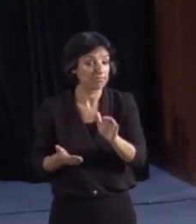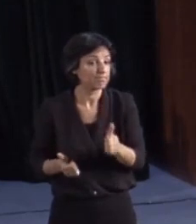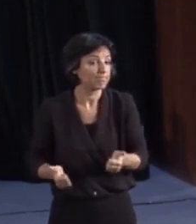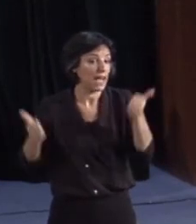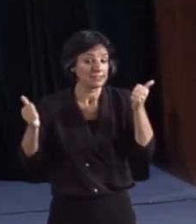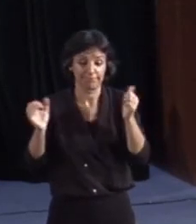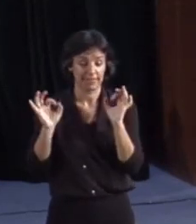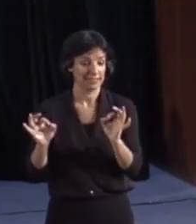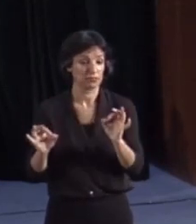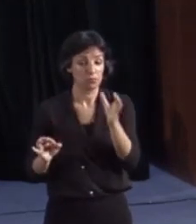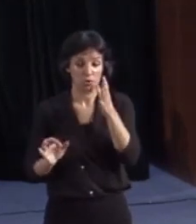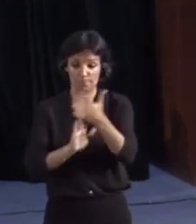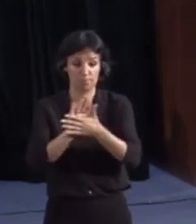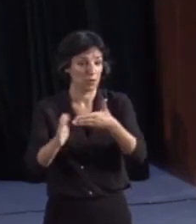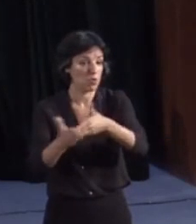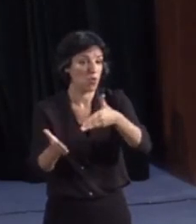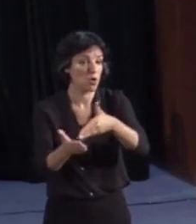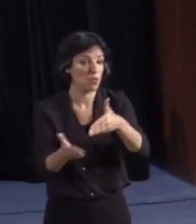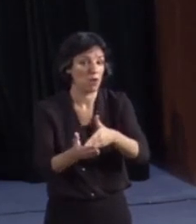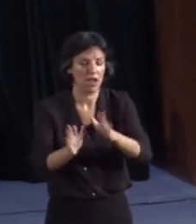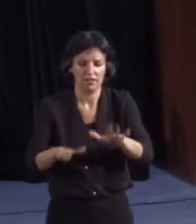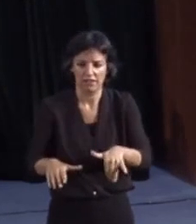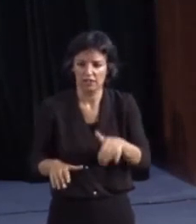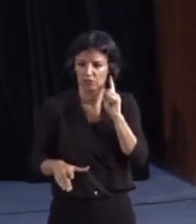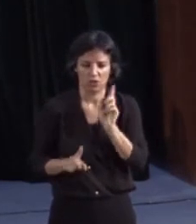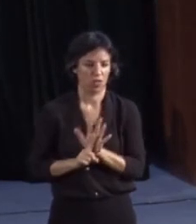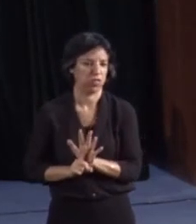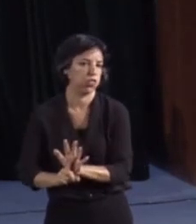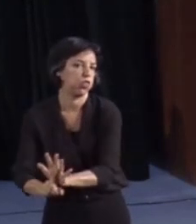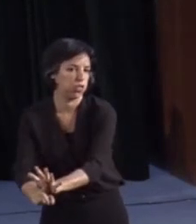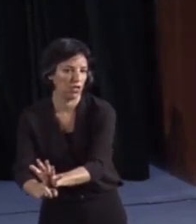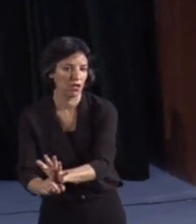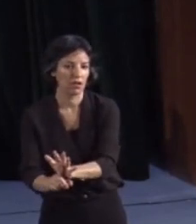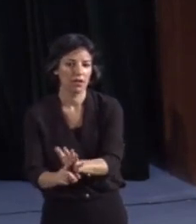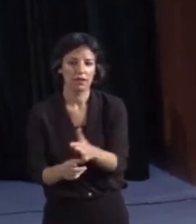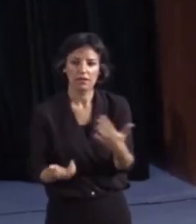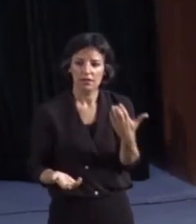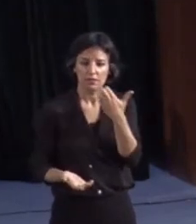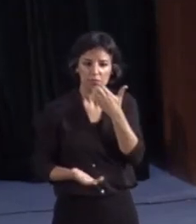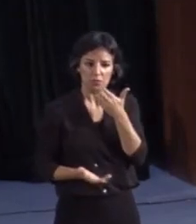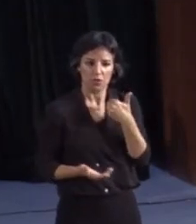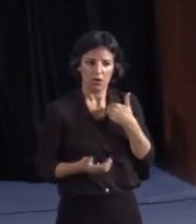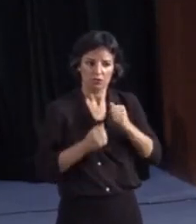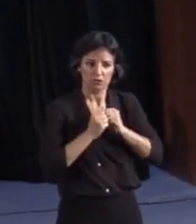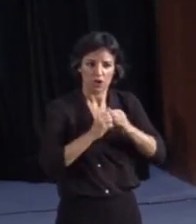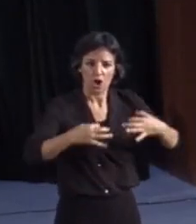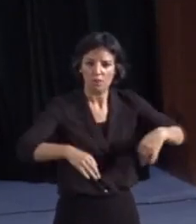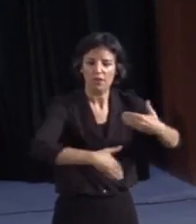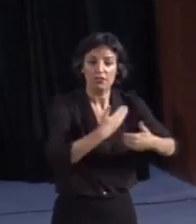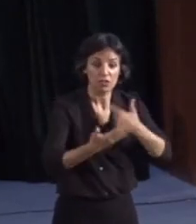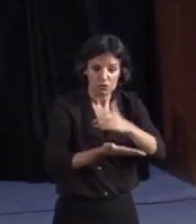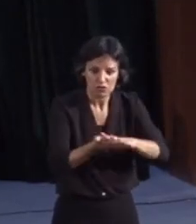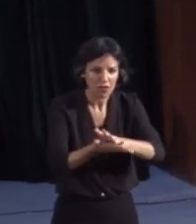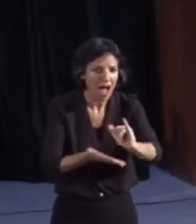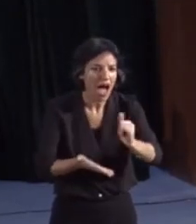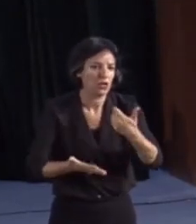ausencia de acceso a la lengua de signos y, por contra, las mejoras, logros y normalización obtenidos cuando disponen de ellas.